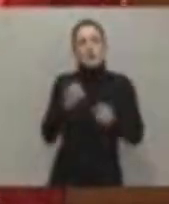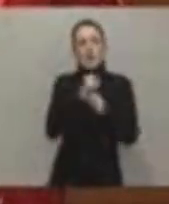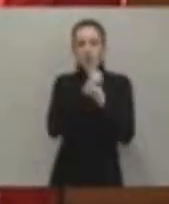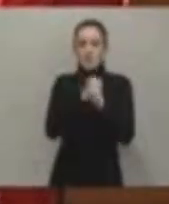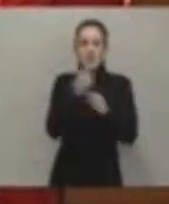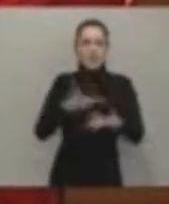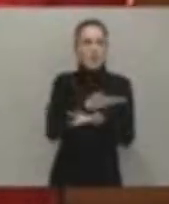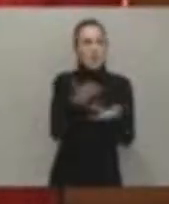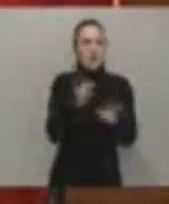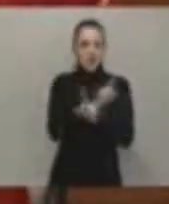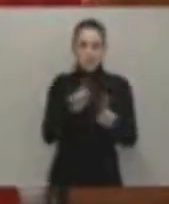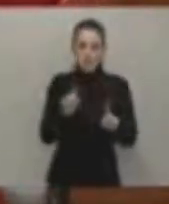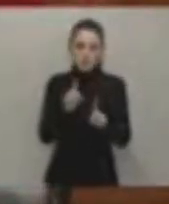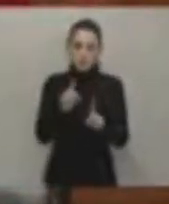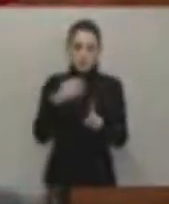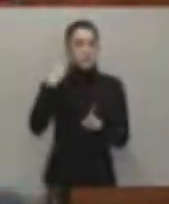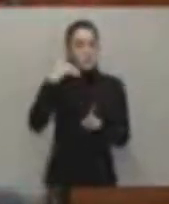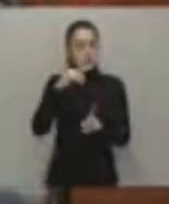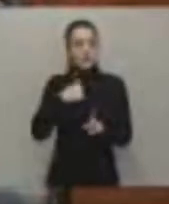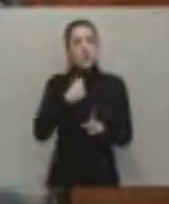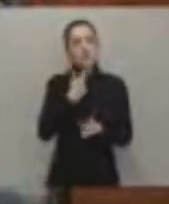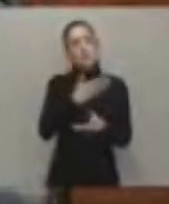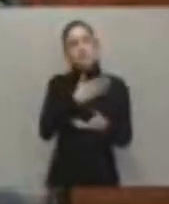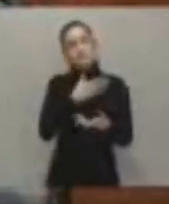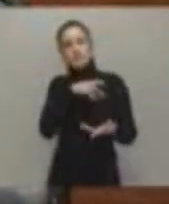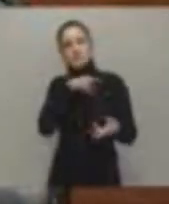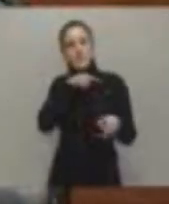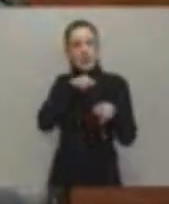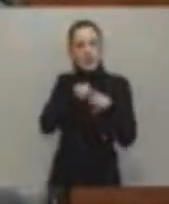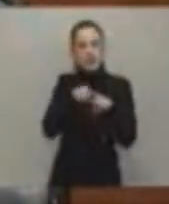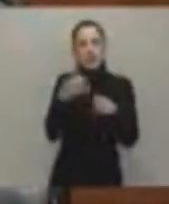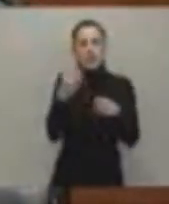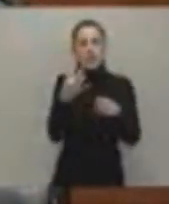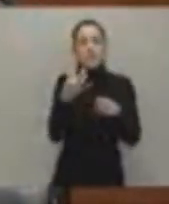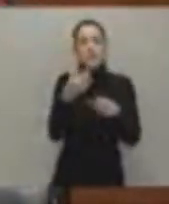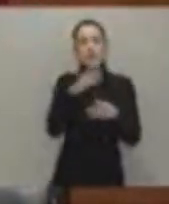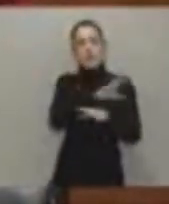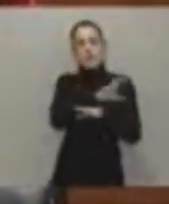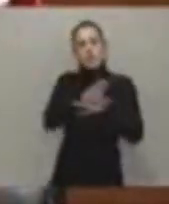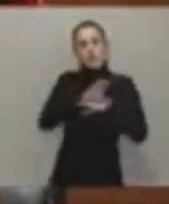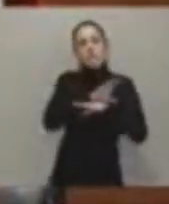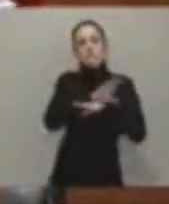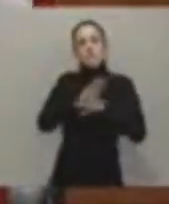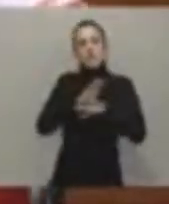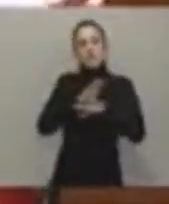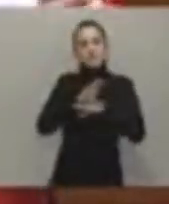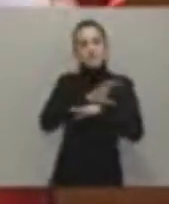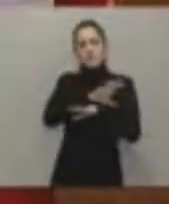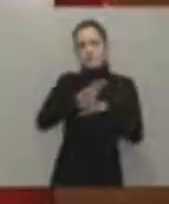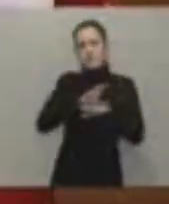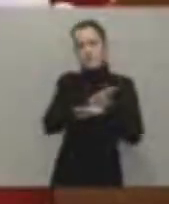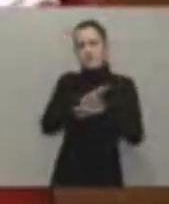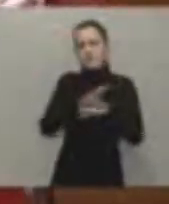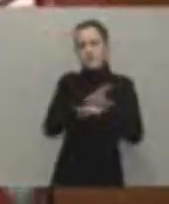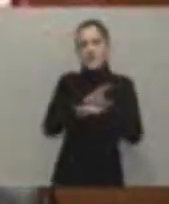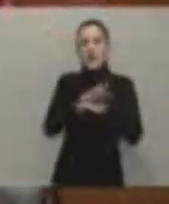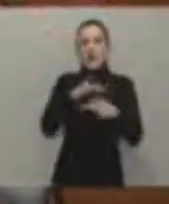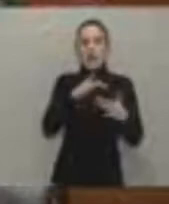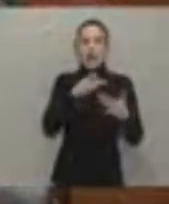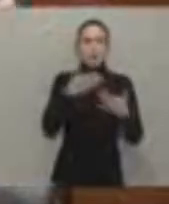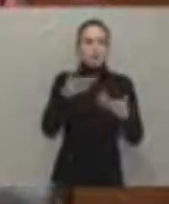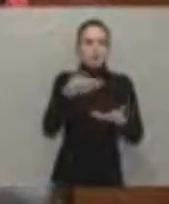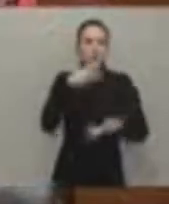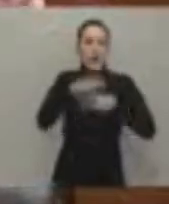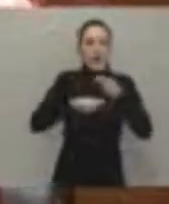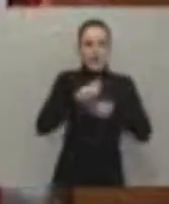señor presidente. Y yo le tengo que reprochar que desde una consejería que debería haber sido señera en estos tres